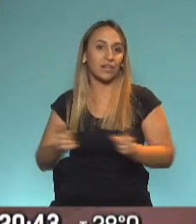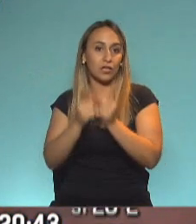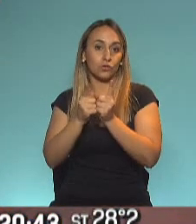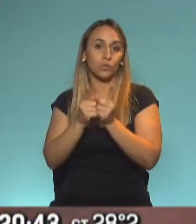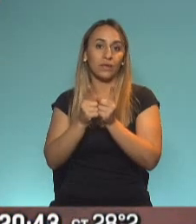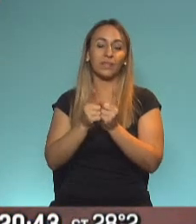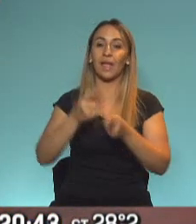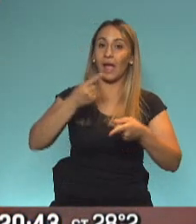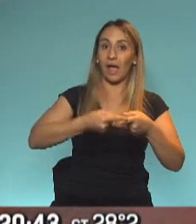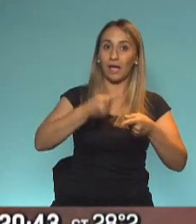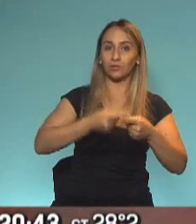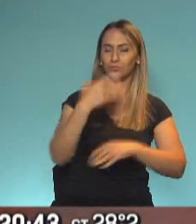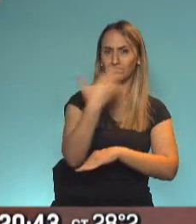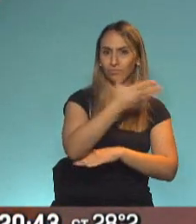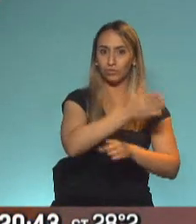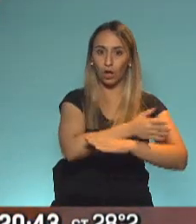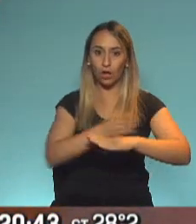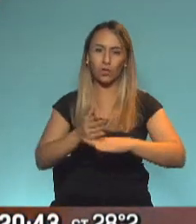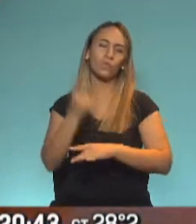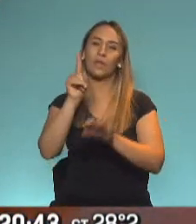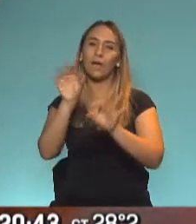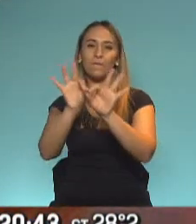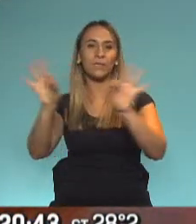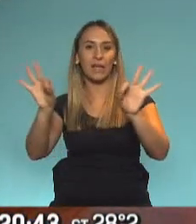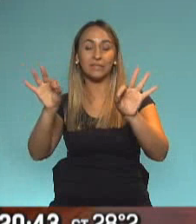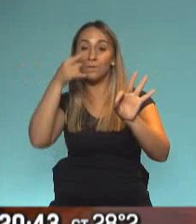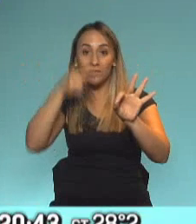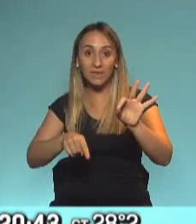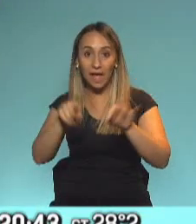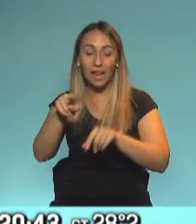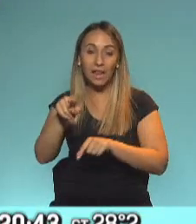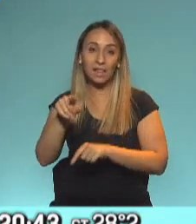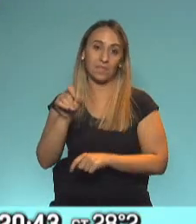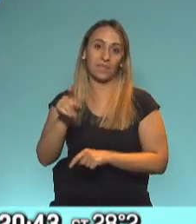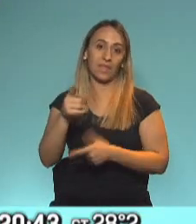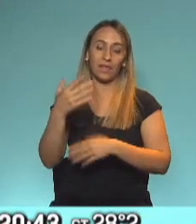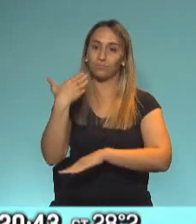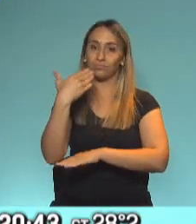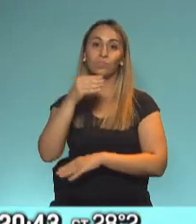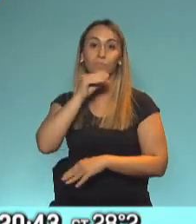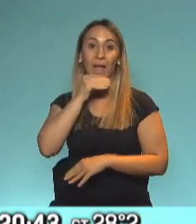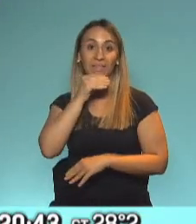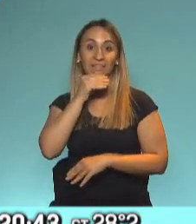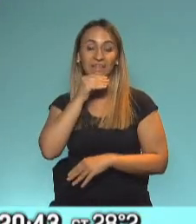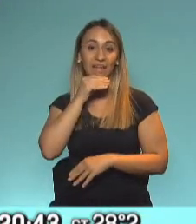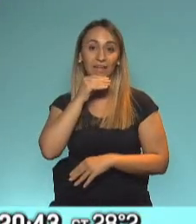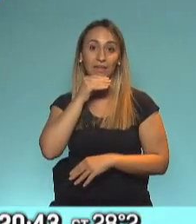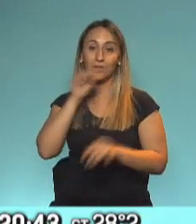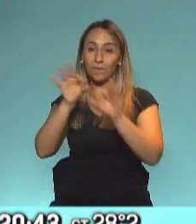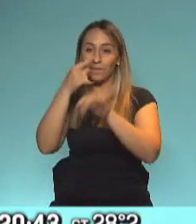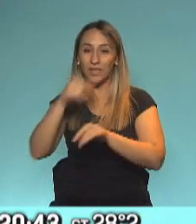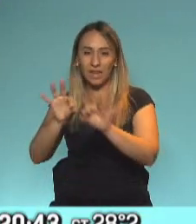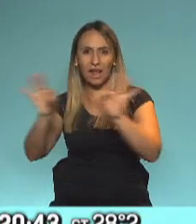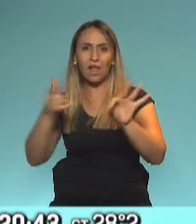escuchado, sino para analizar. Me quedo con la frase final del discurso de Sergio Massa, que dijo,